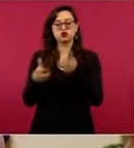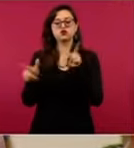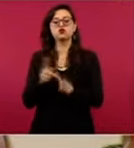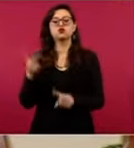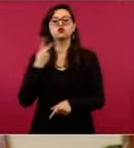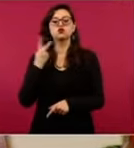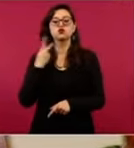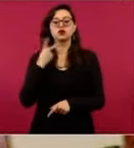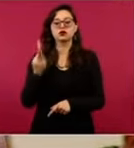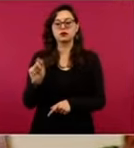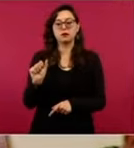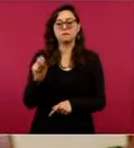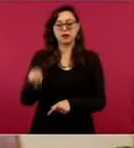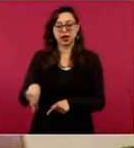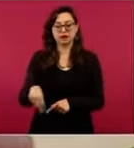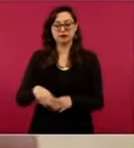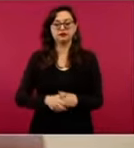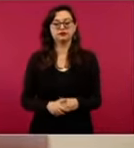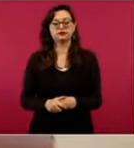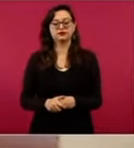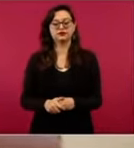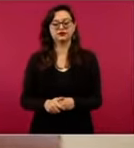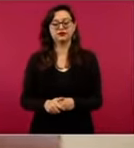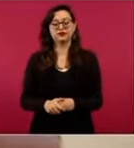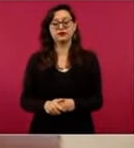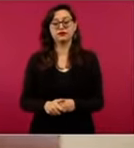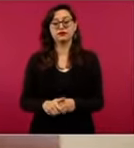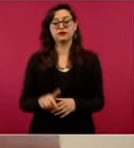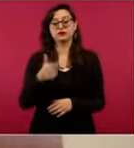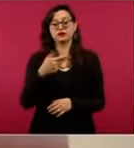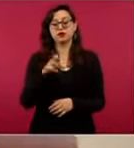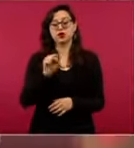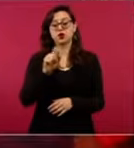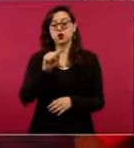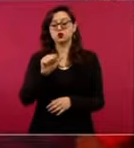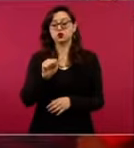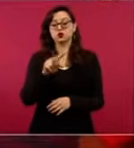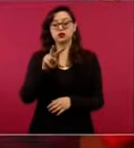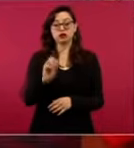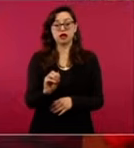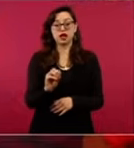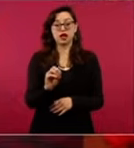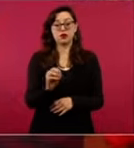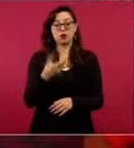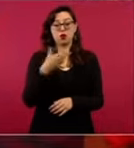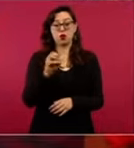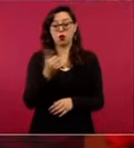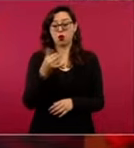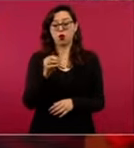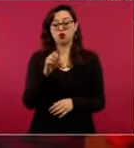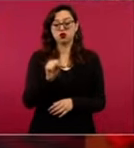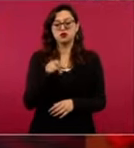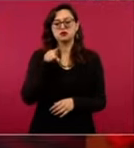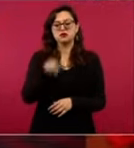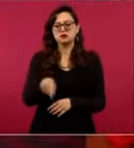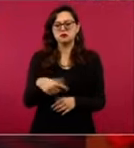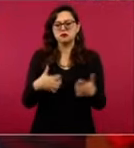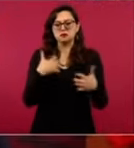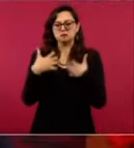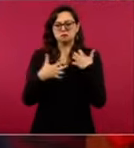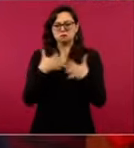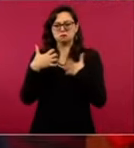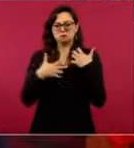Gustavo de Hoyos, ese me fue a acusar con el rey de España, de la Coparmex.